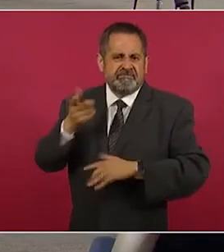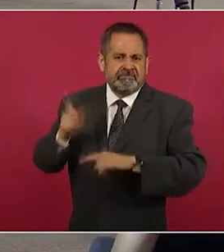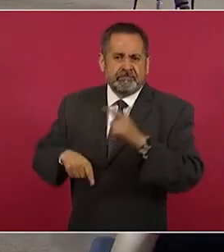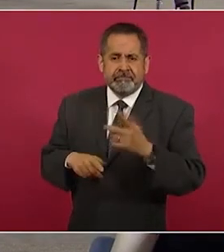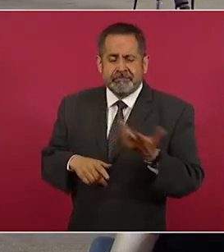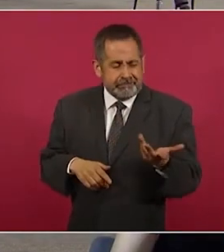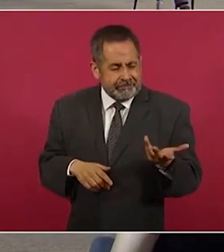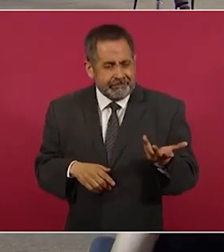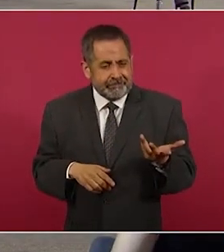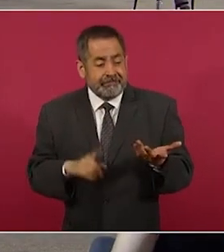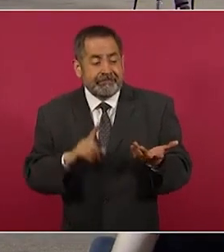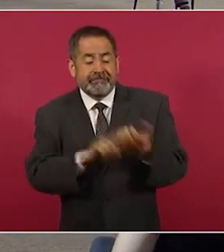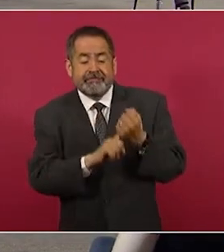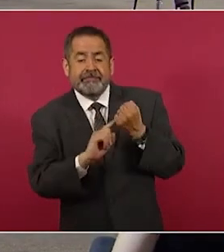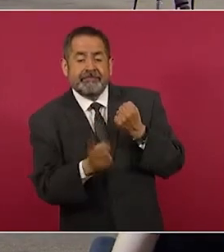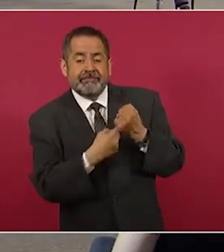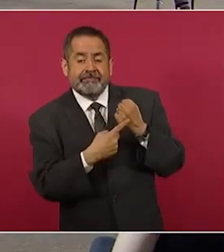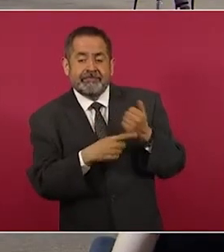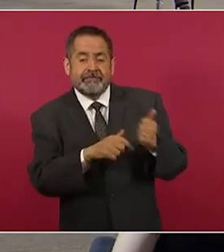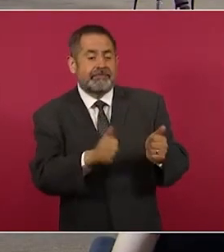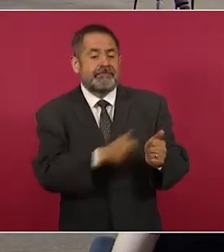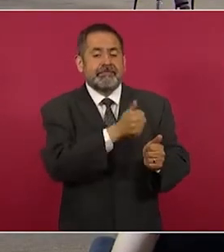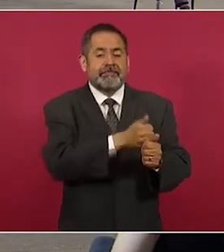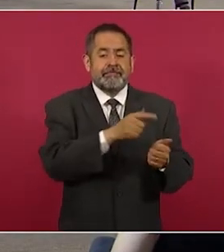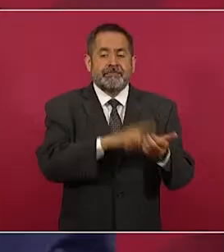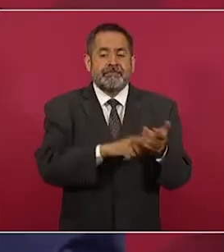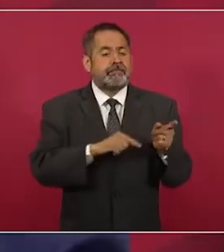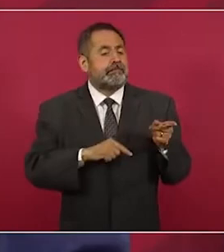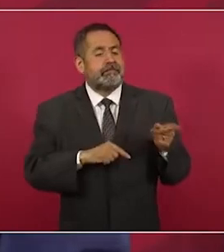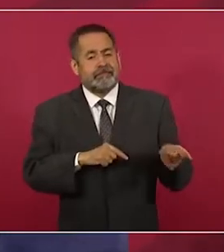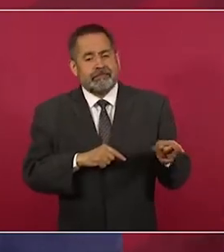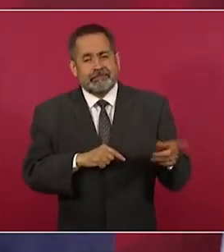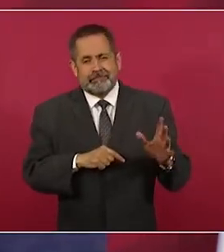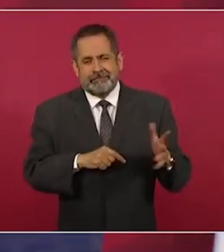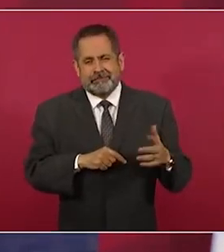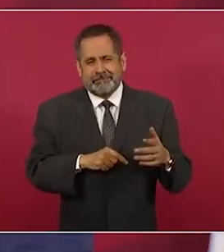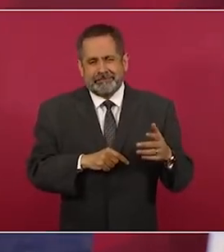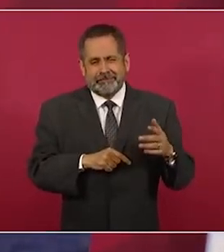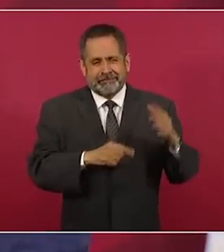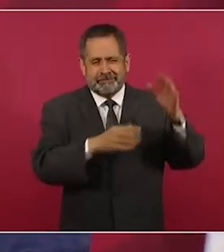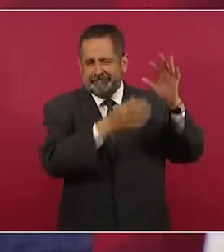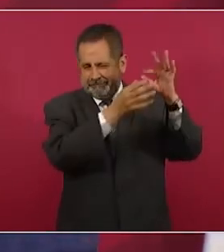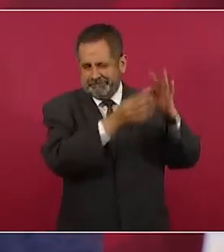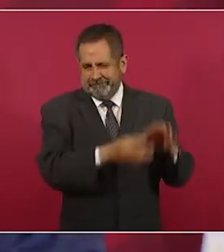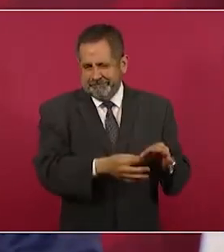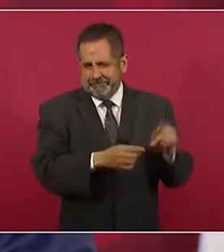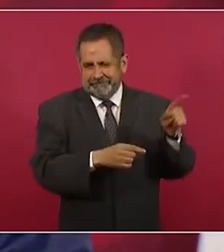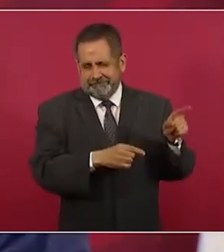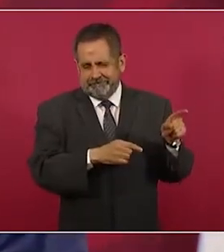los que están detrás, que es una cadena de mando,